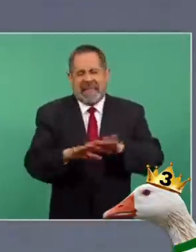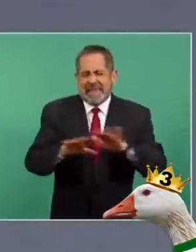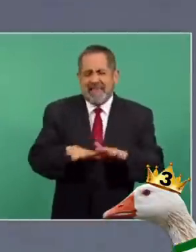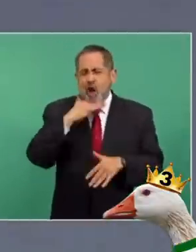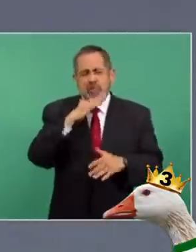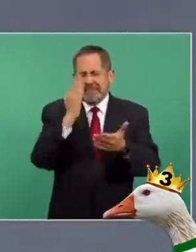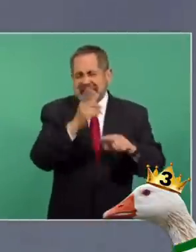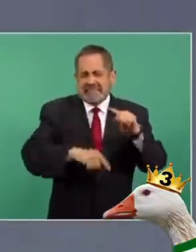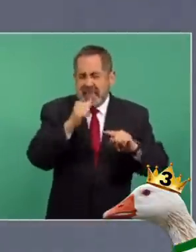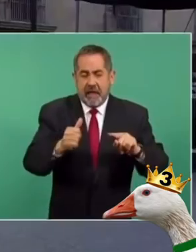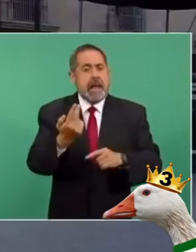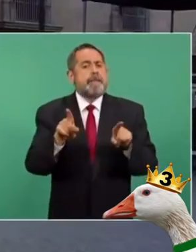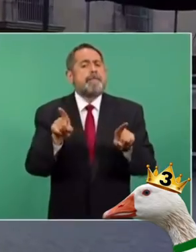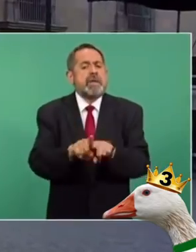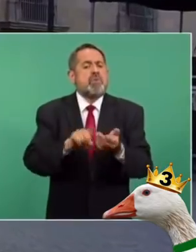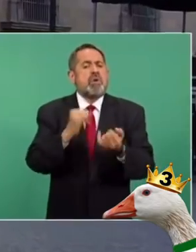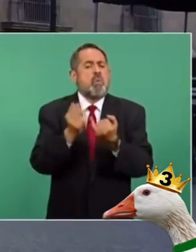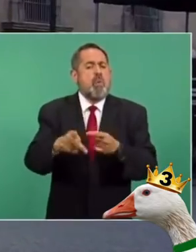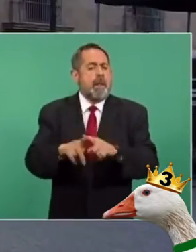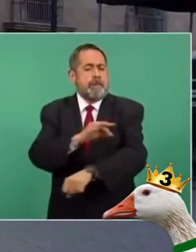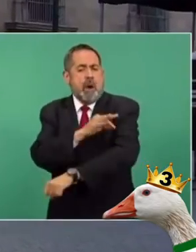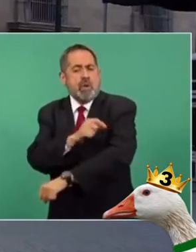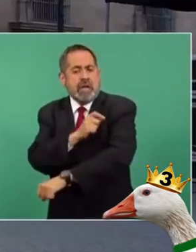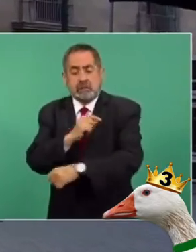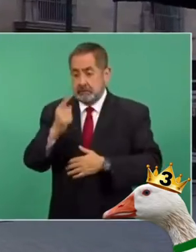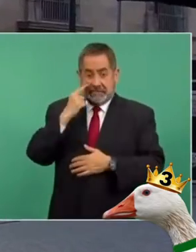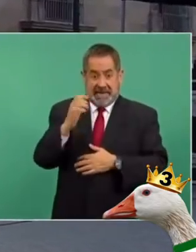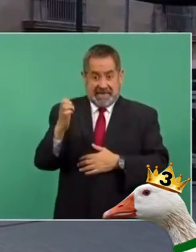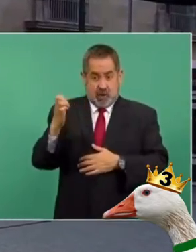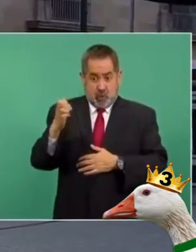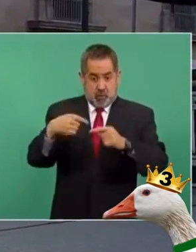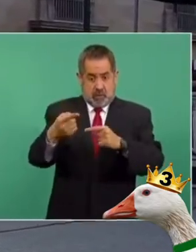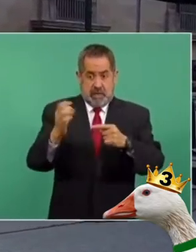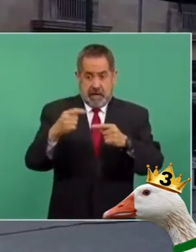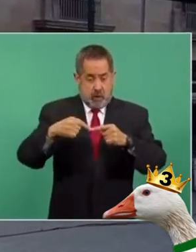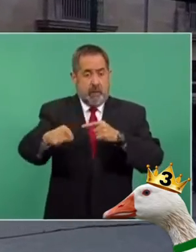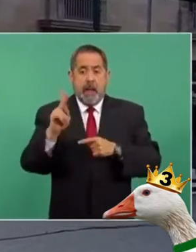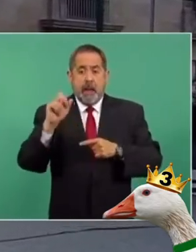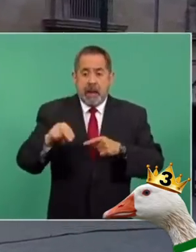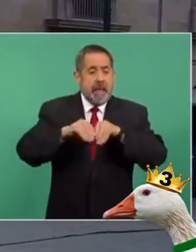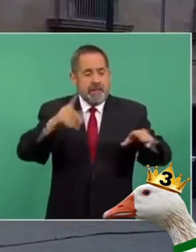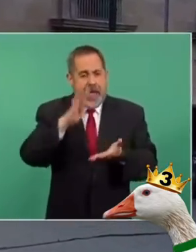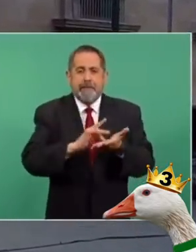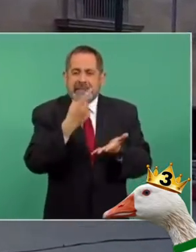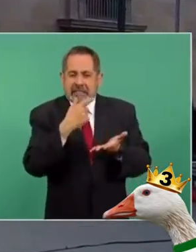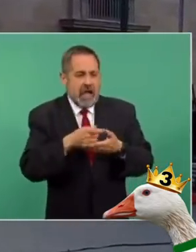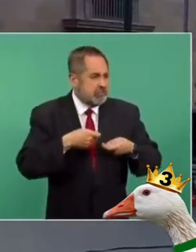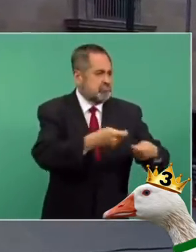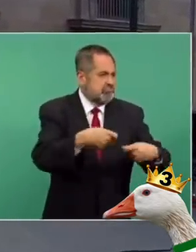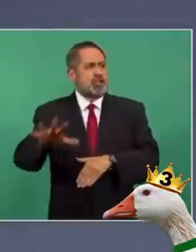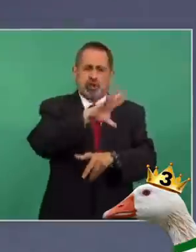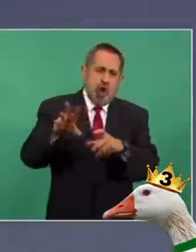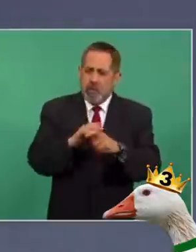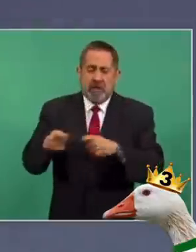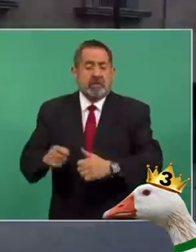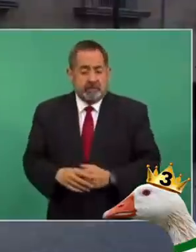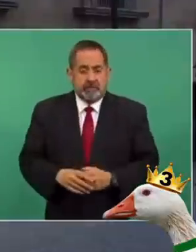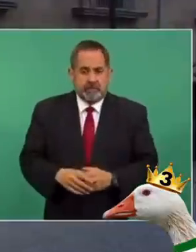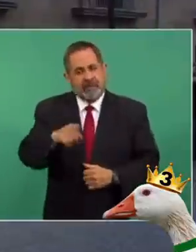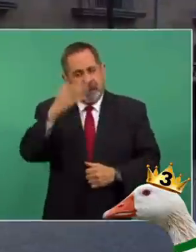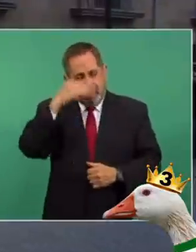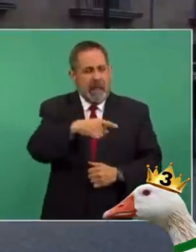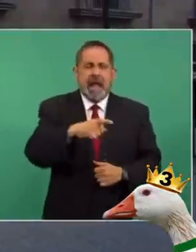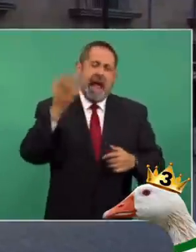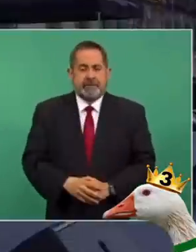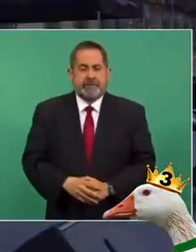corrupción. Así como lucimos con las vacunas, en enero se iniciará un plan general de distribución de medicamentos apoyado por las Fuerzas Armadas. Cancelamos la